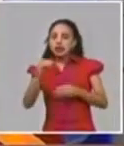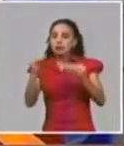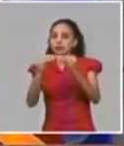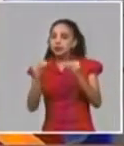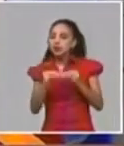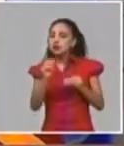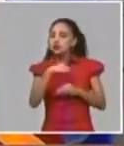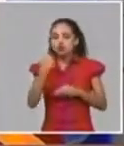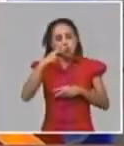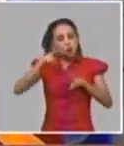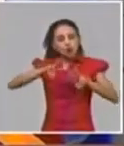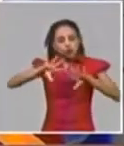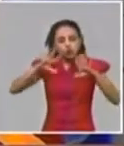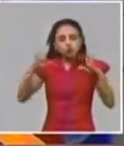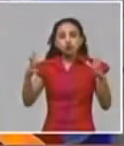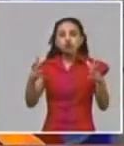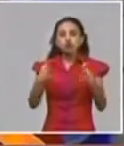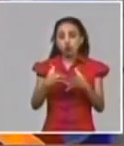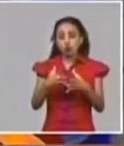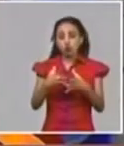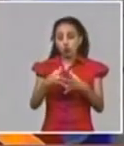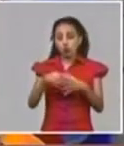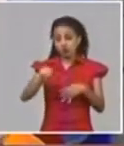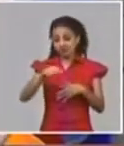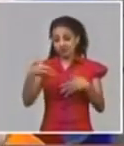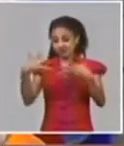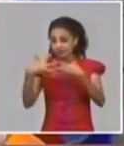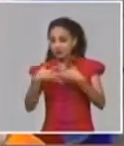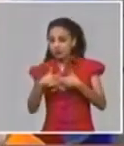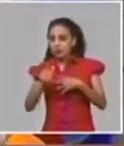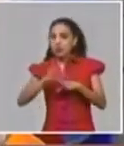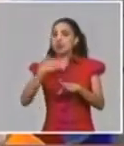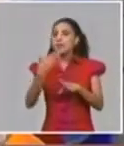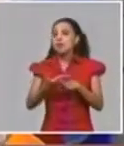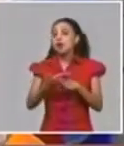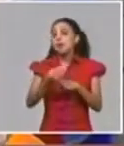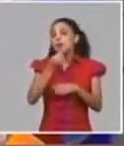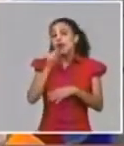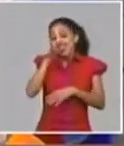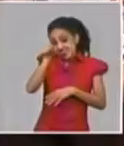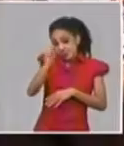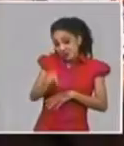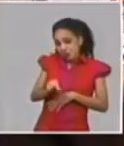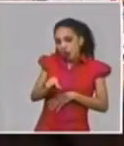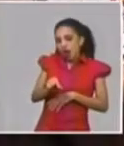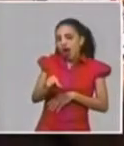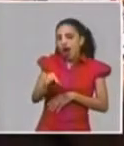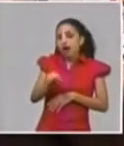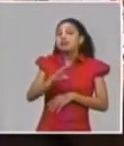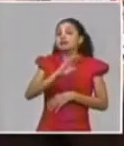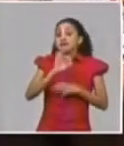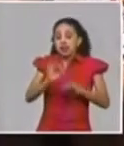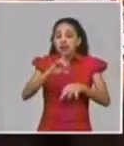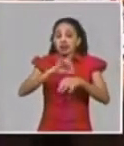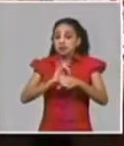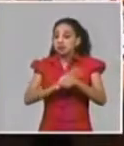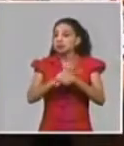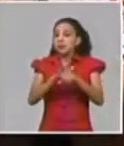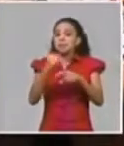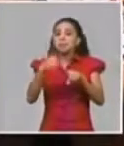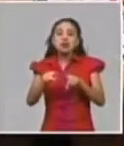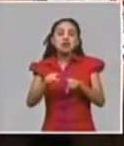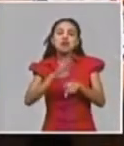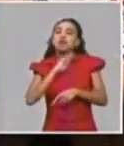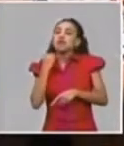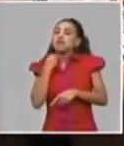contacto con esa persona y que no se nos convierte después en una fuente de transmisión y vinculado a todo este elemento